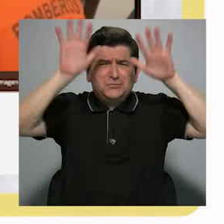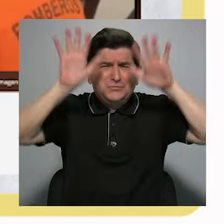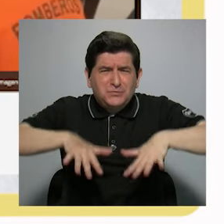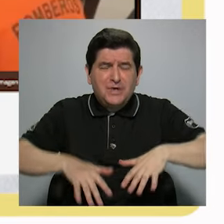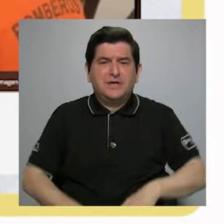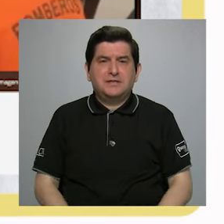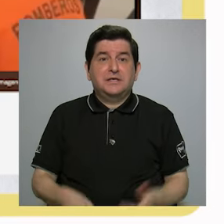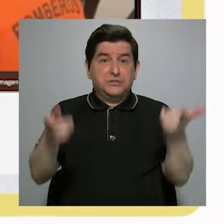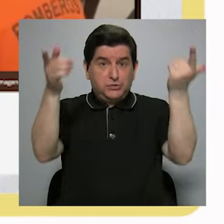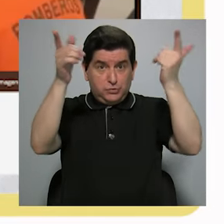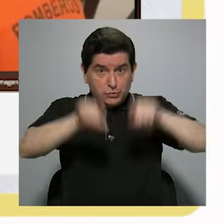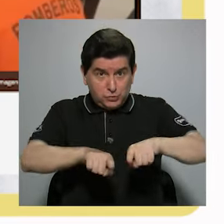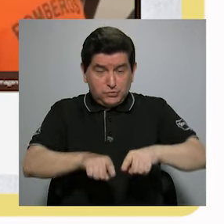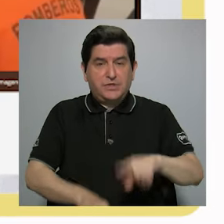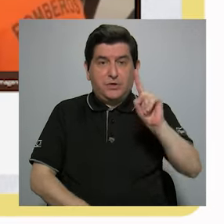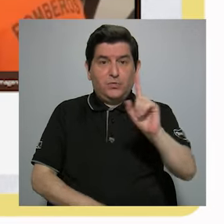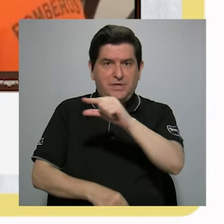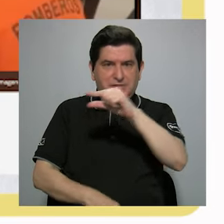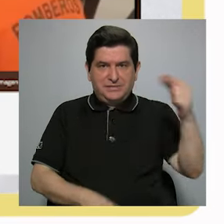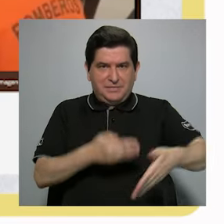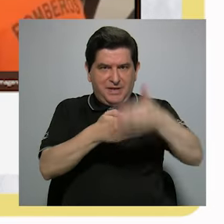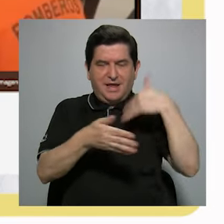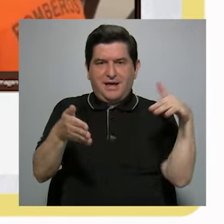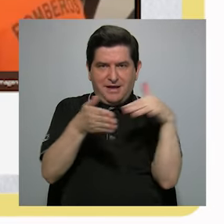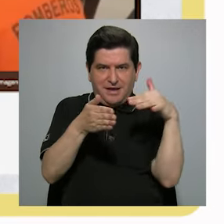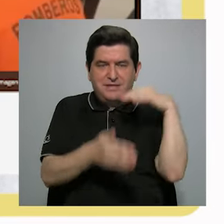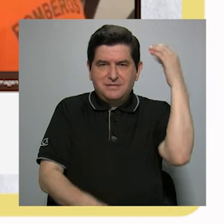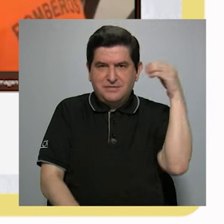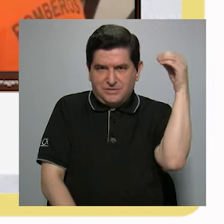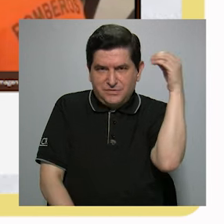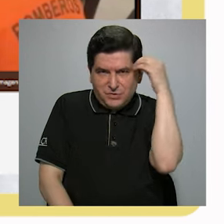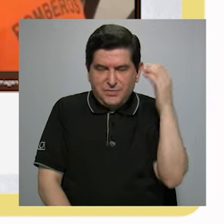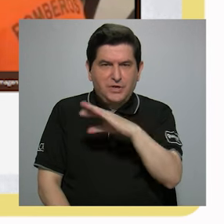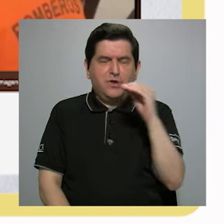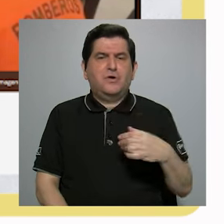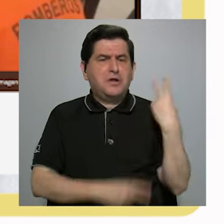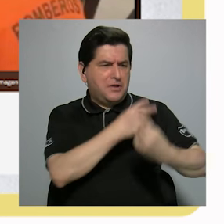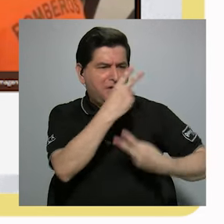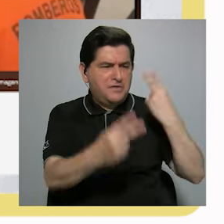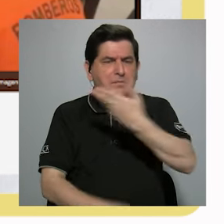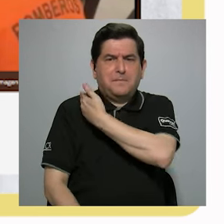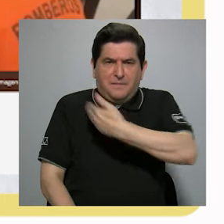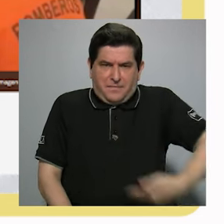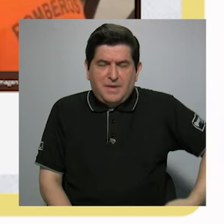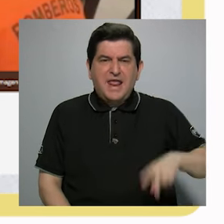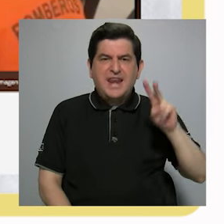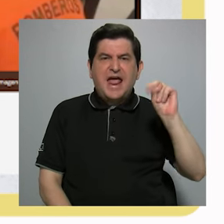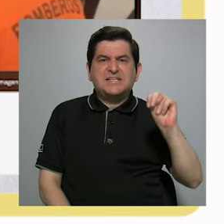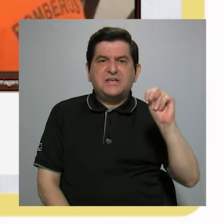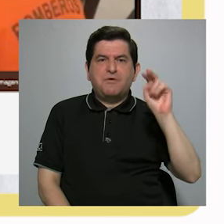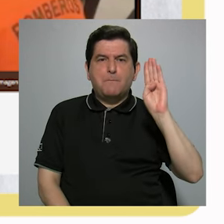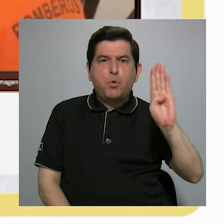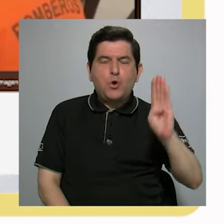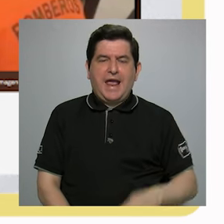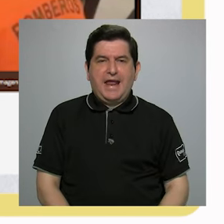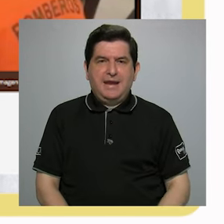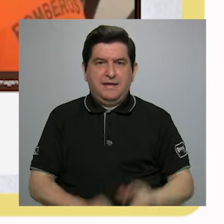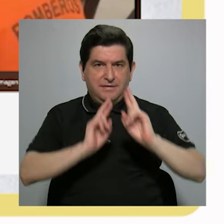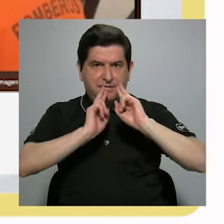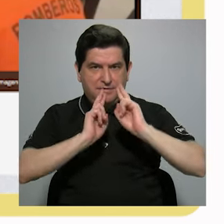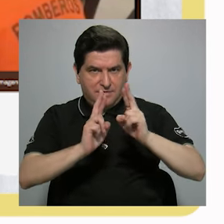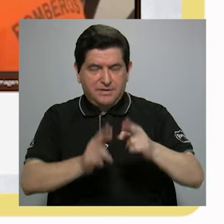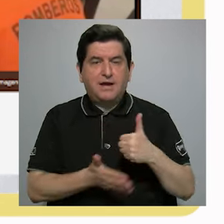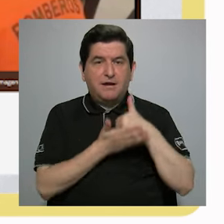lluvias ocurridas una semana antes del estudio de opinión y la visita del presidente Nayib Bukele, que derivó